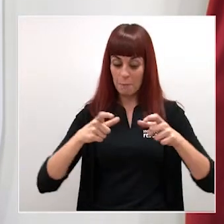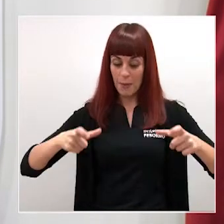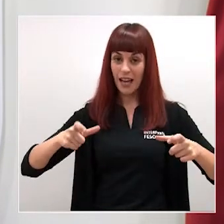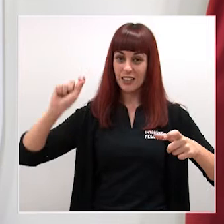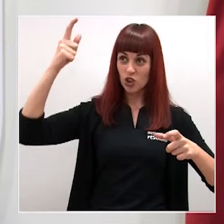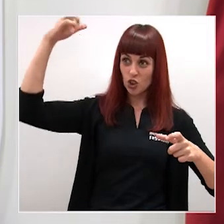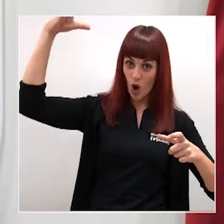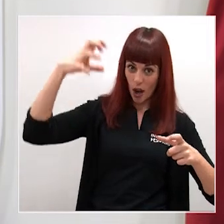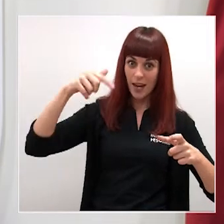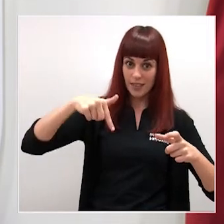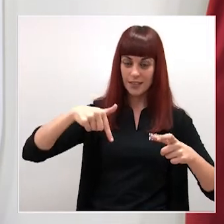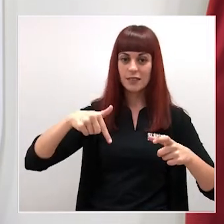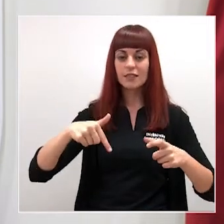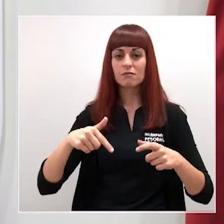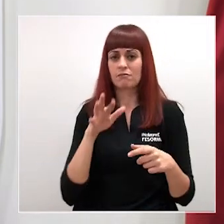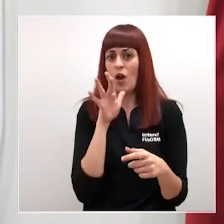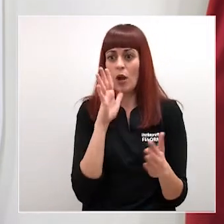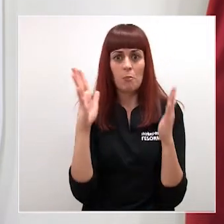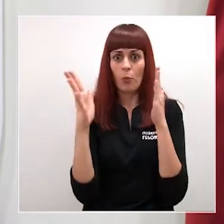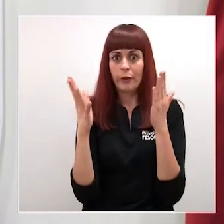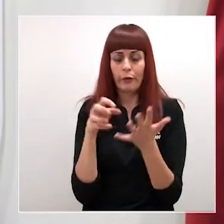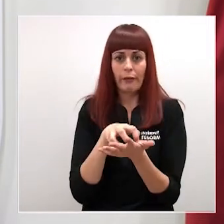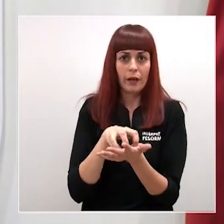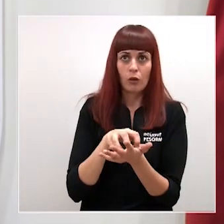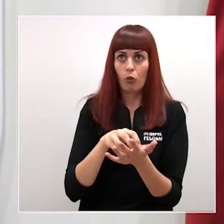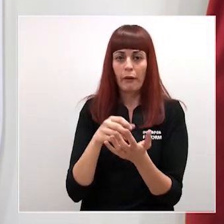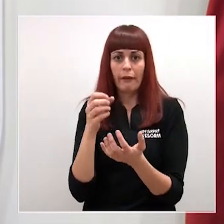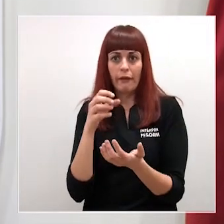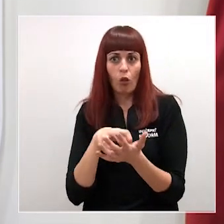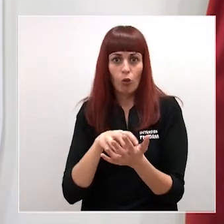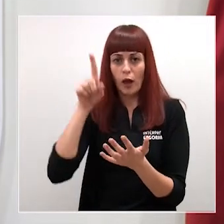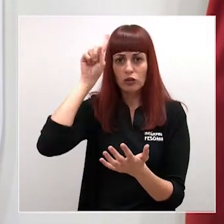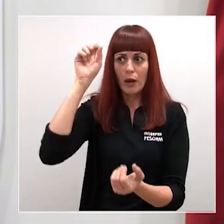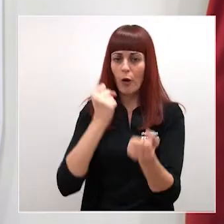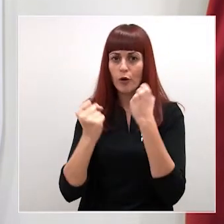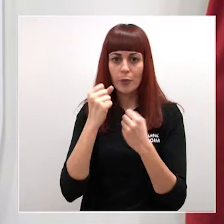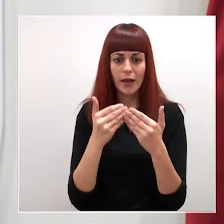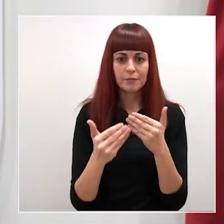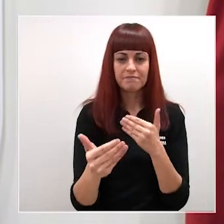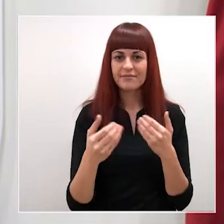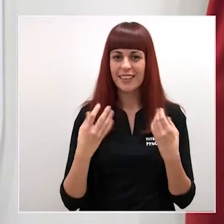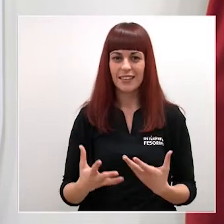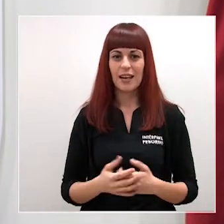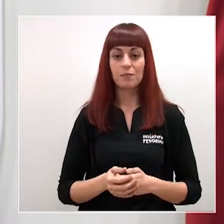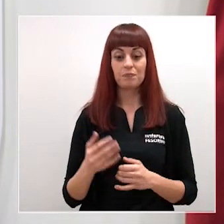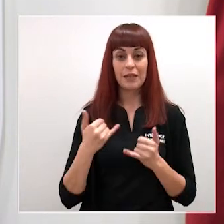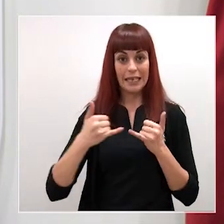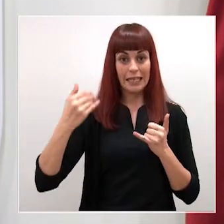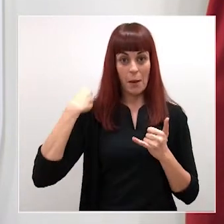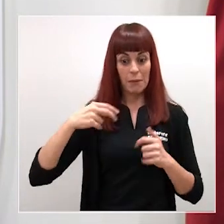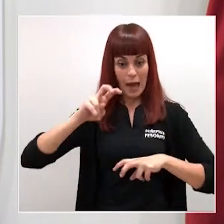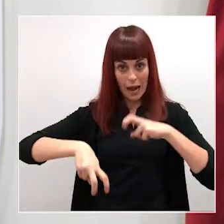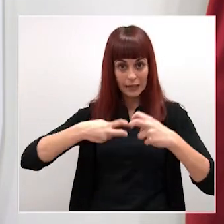de inversiones en unos momentos de incertidumbre económica como son los actuales. En esta misma línea de reactivación económica